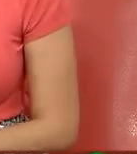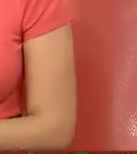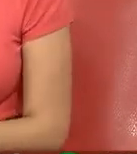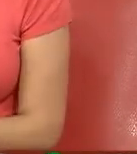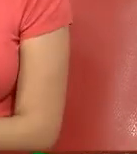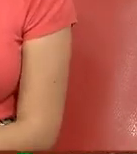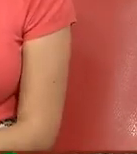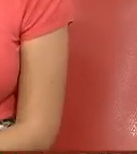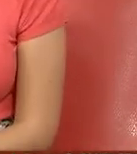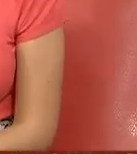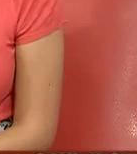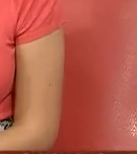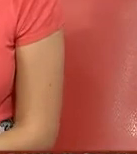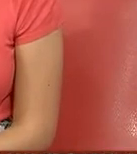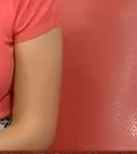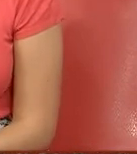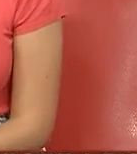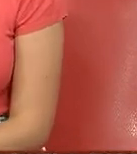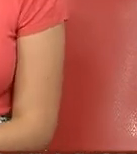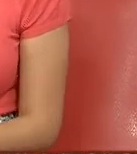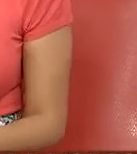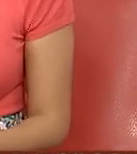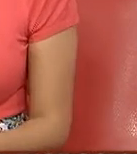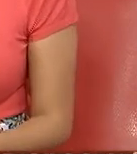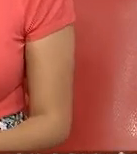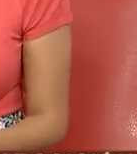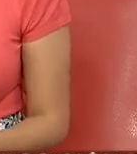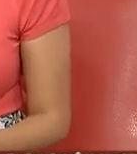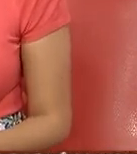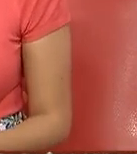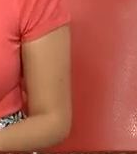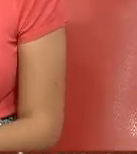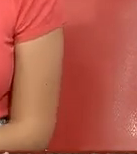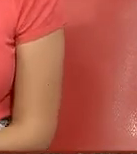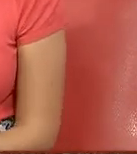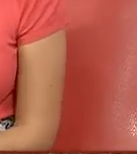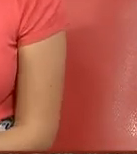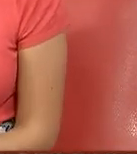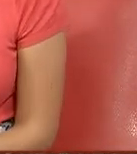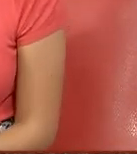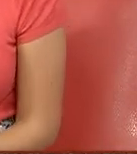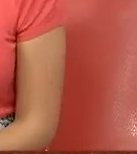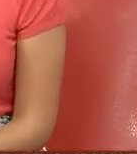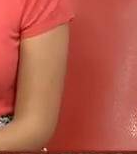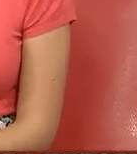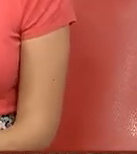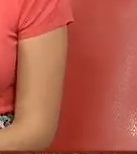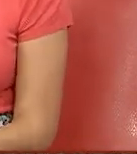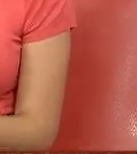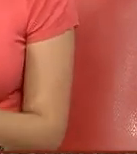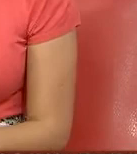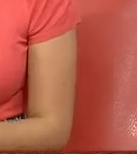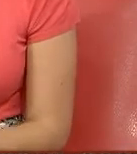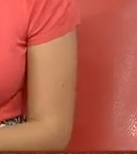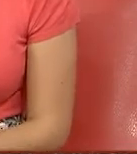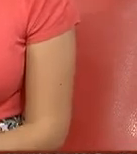internet a través de todas las plataformas que permiten también hacerlo desde dispositivos móviles pero pues hubo un poco menos